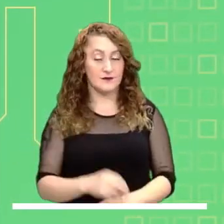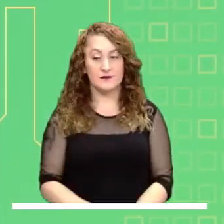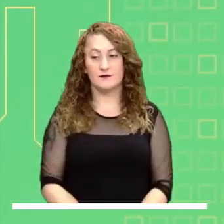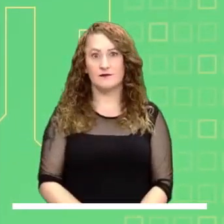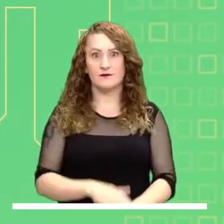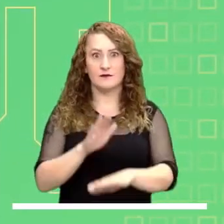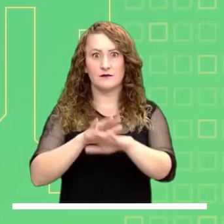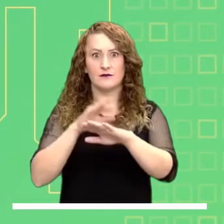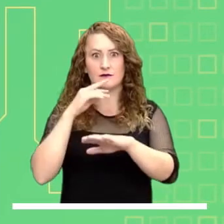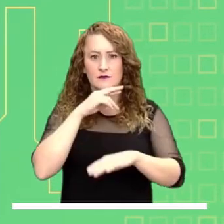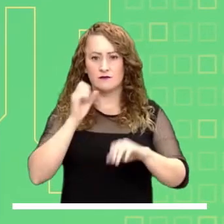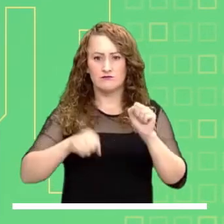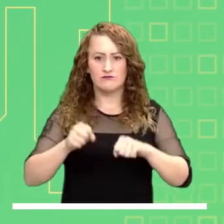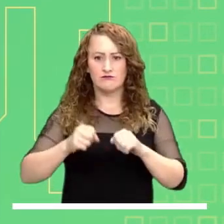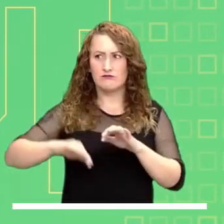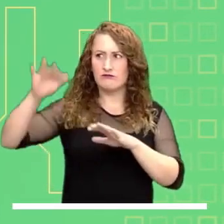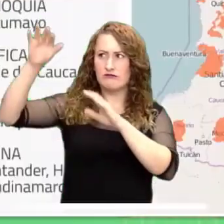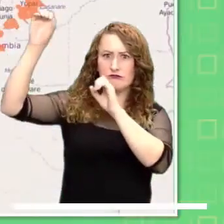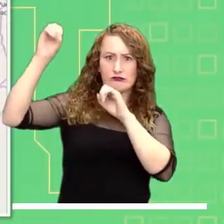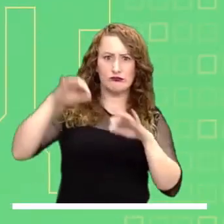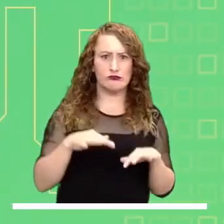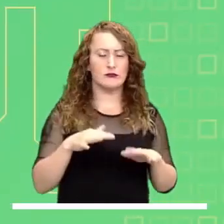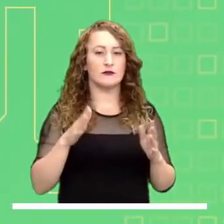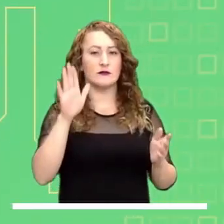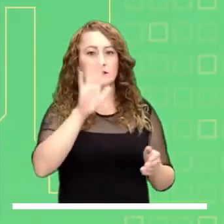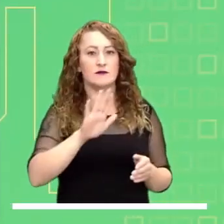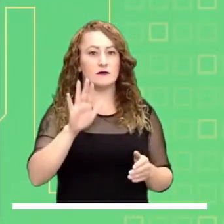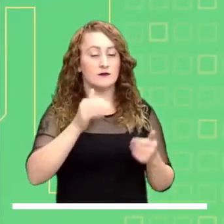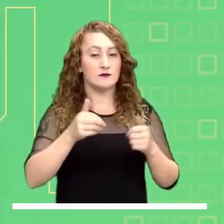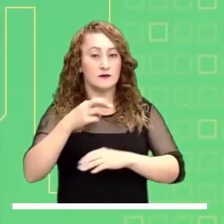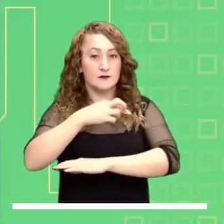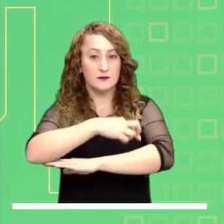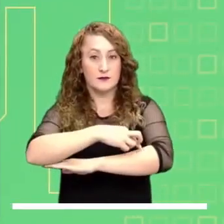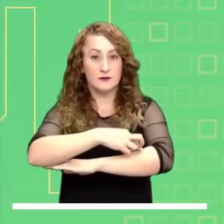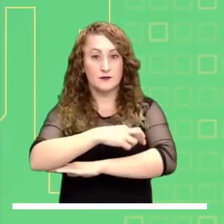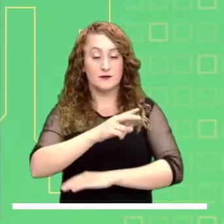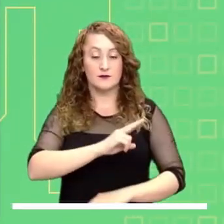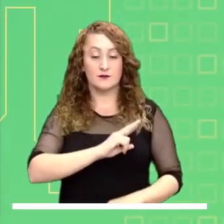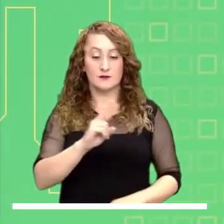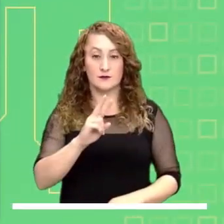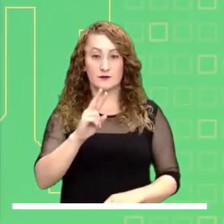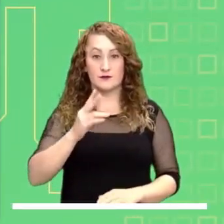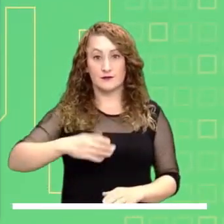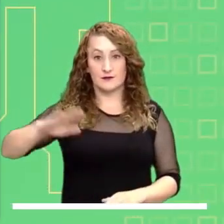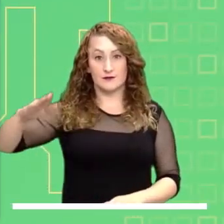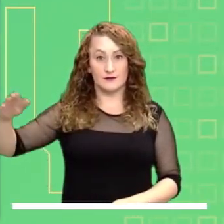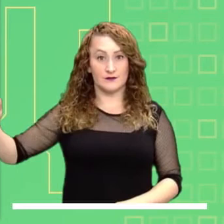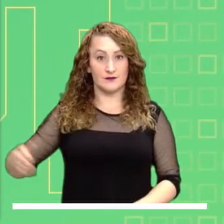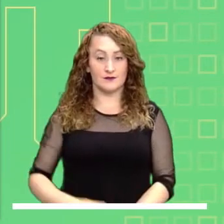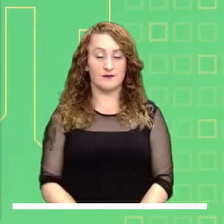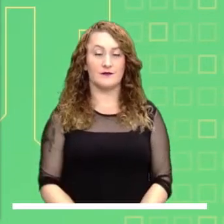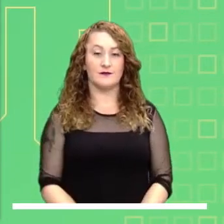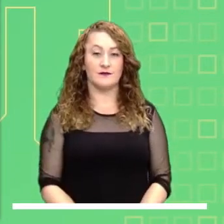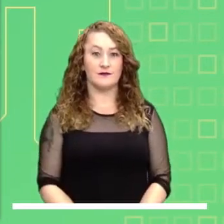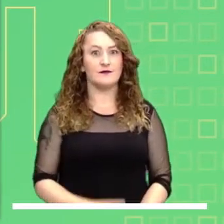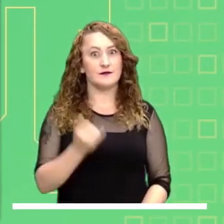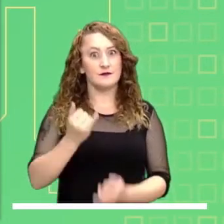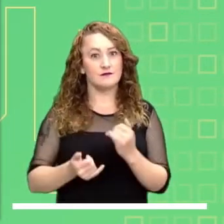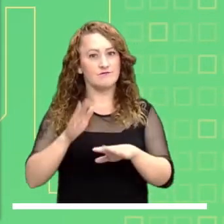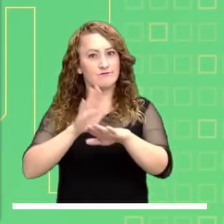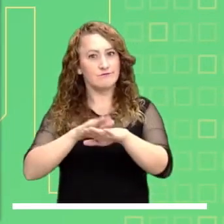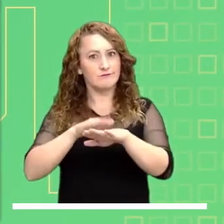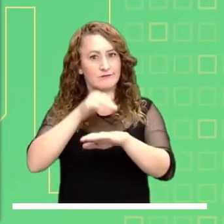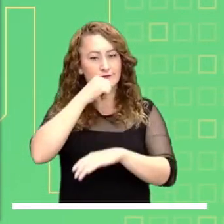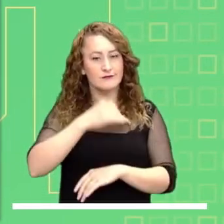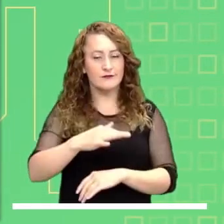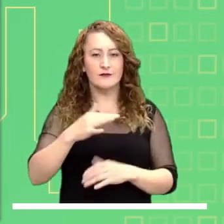Norte de Santander. Alerta roja por probabilidad de deslizamientos de tierra en zonas inestables desde los departamentos de Putumayo, Valle del Cauca